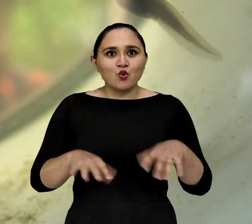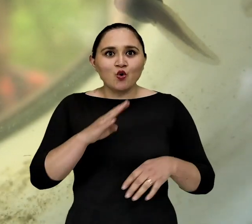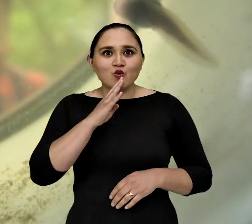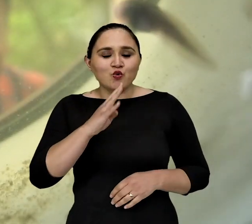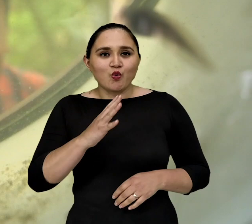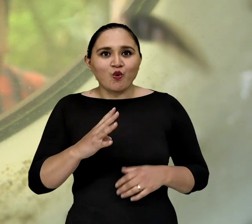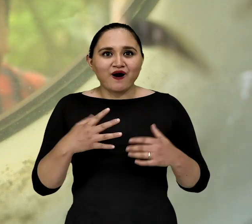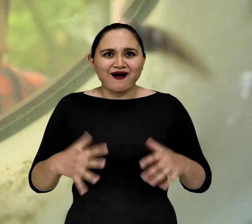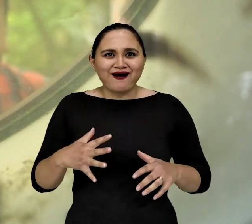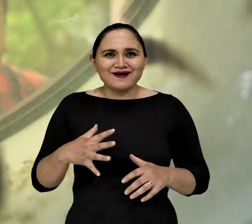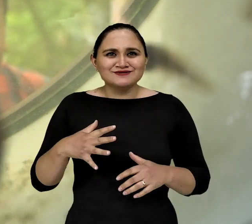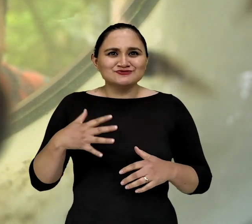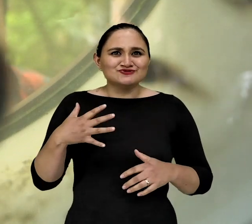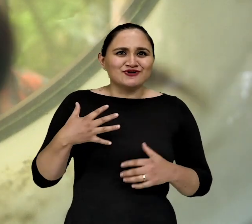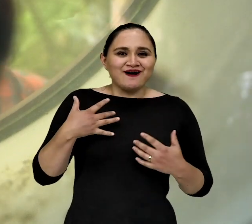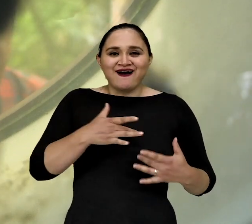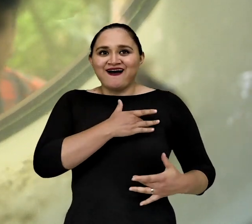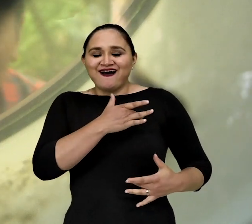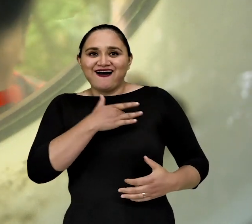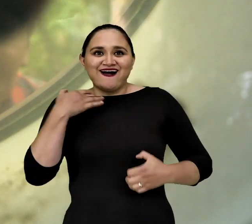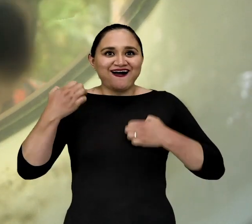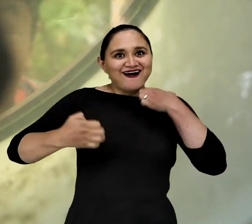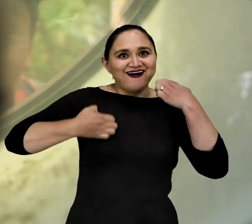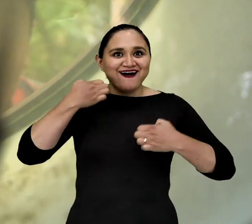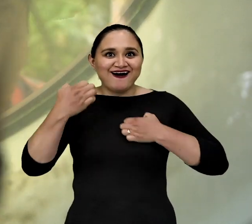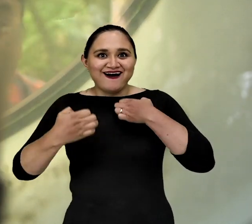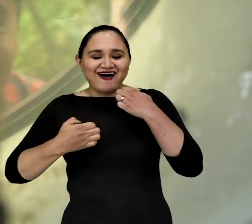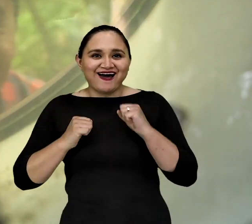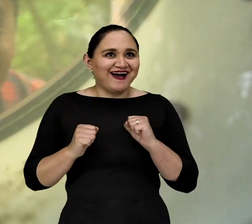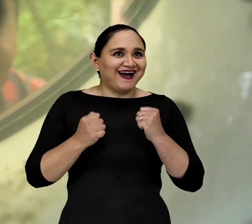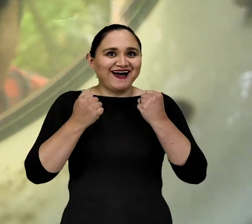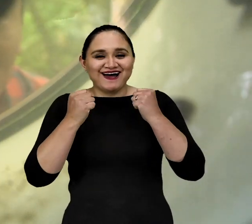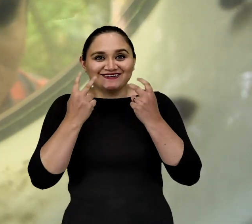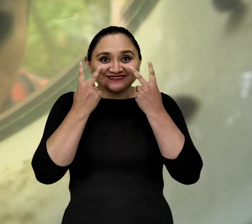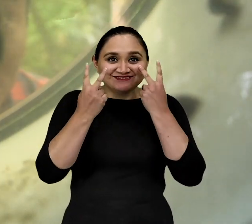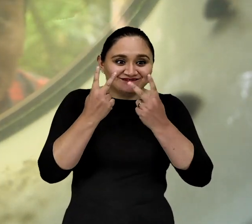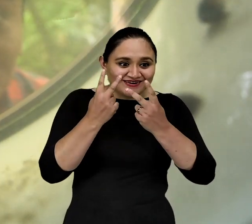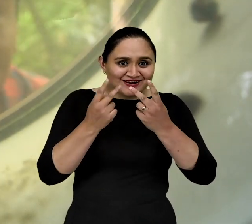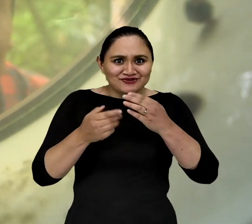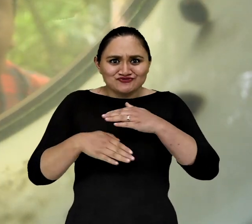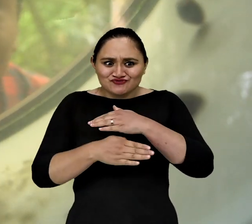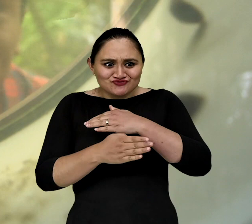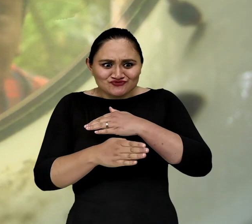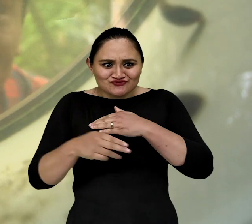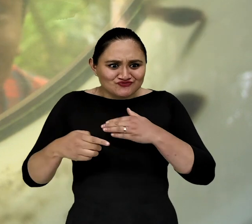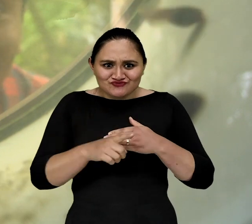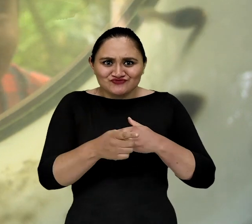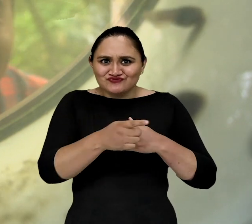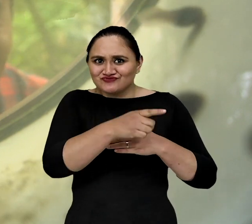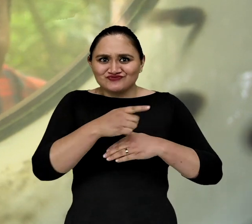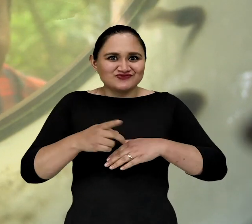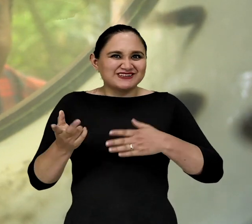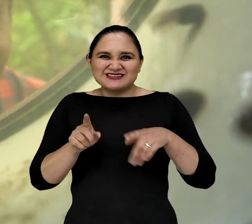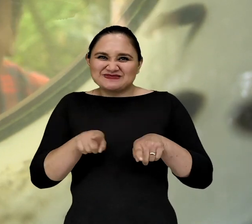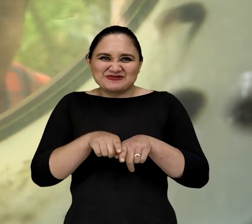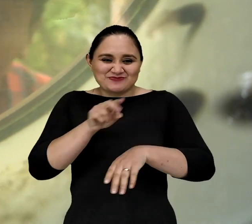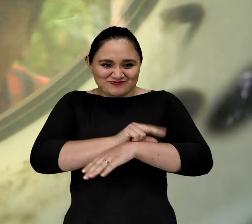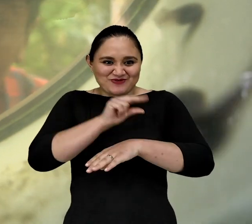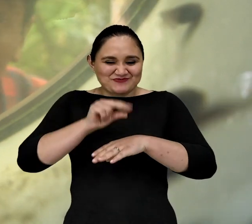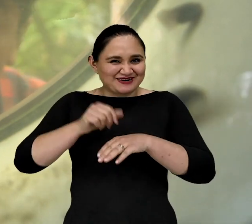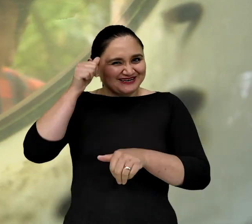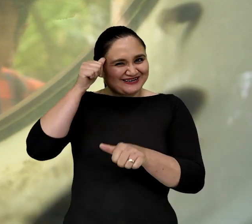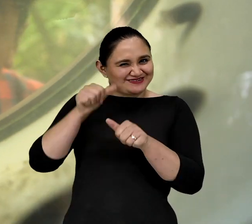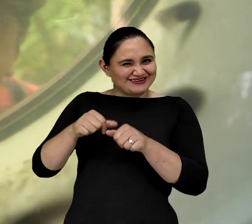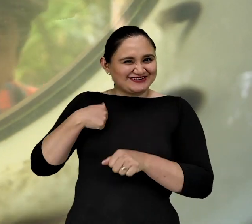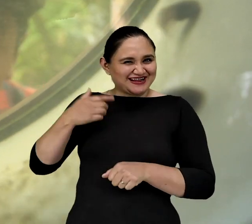¡Ay, guau! ¡Qué emoción! Me emociona mucho ver a los Ouillis Ouillis nadando ¿Me